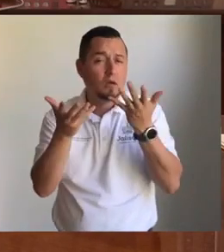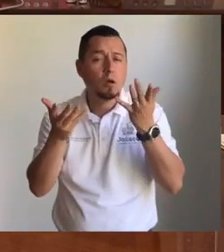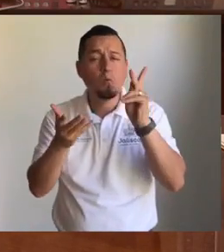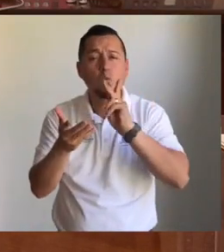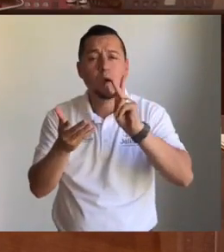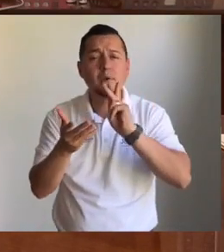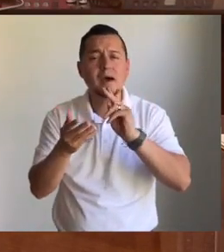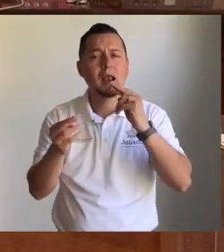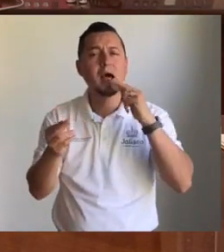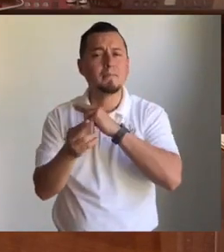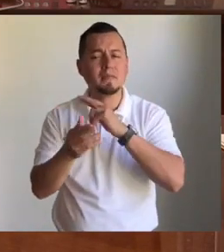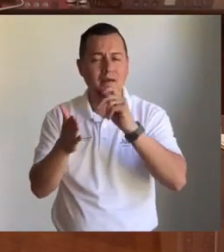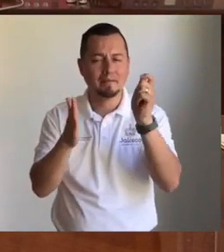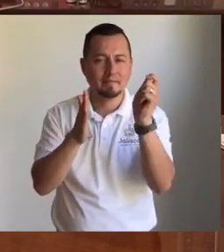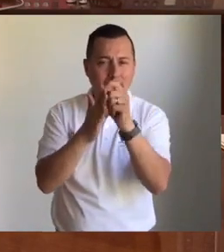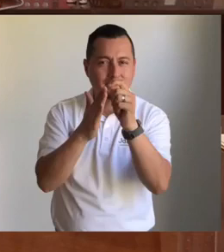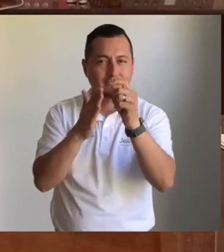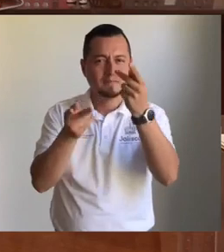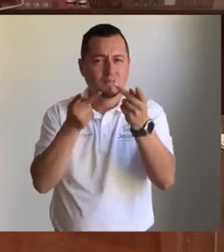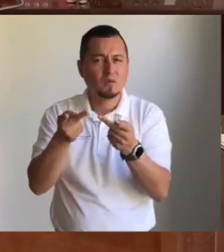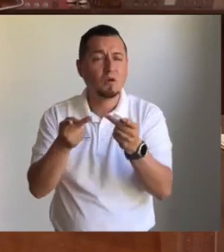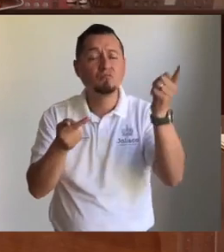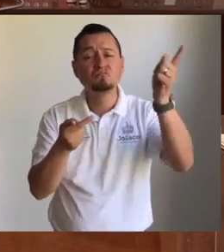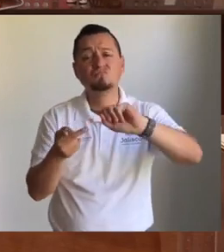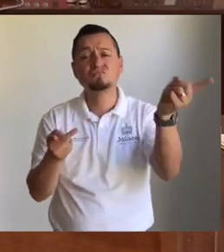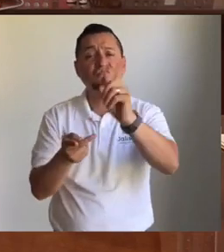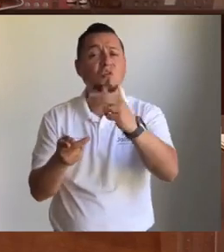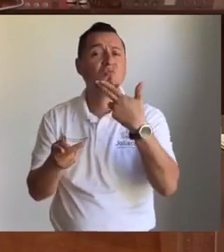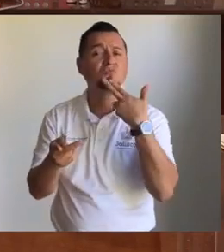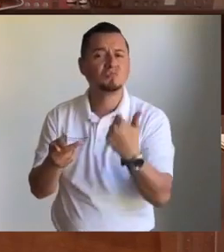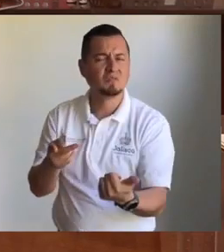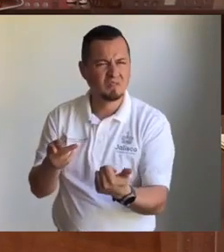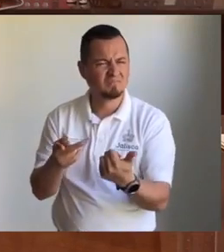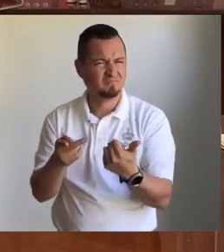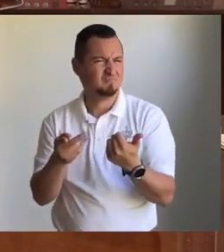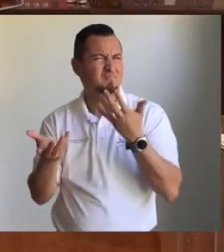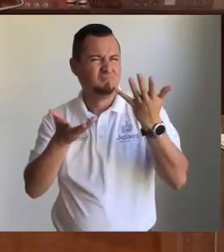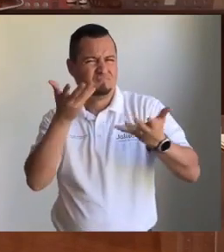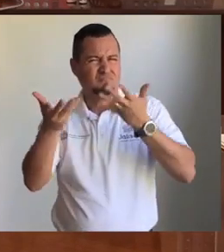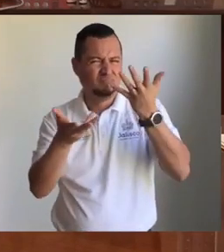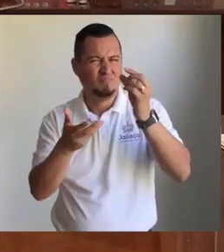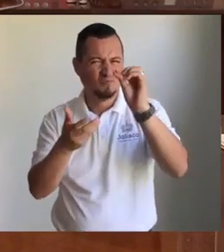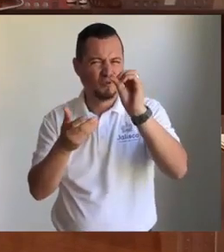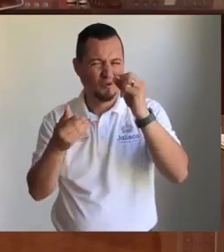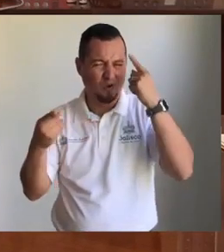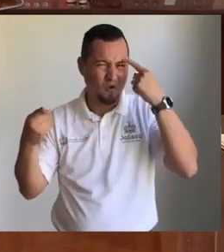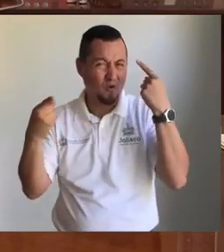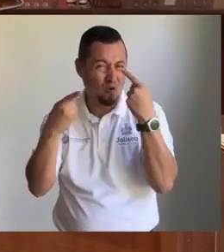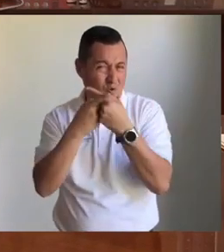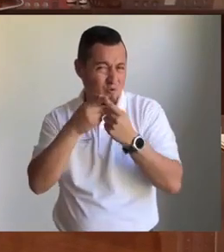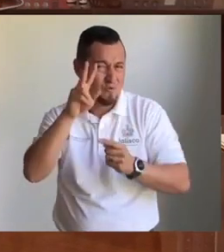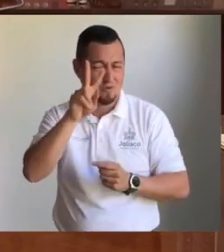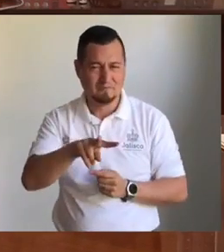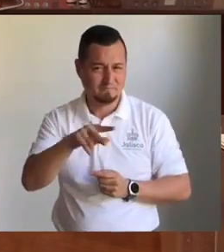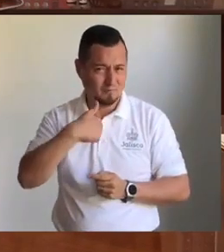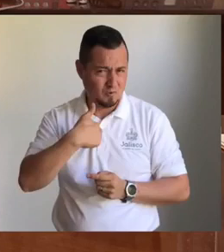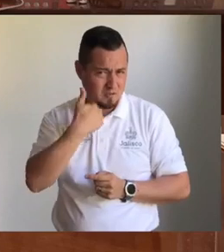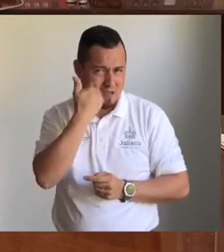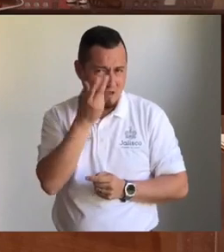de las pruebas rápidas como un mecanismo de prevención y detección temprana de posibles contagios en nuestro país.